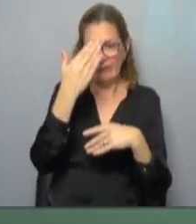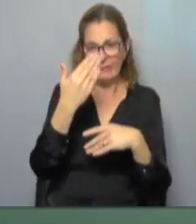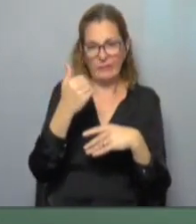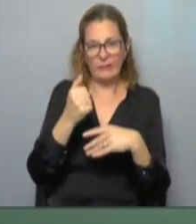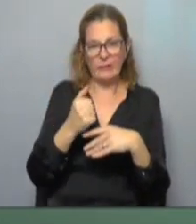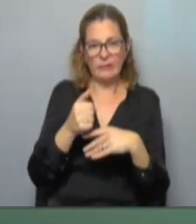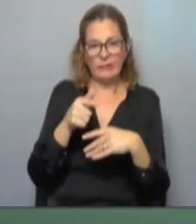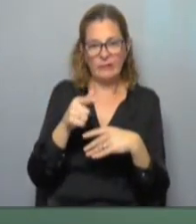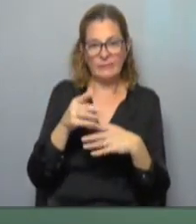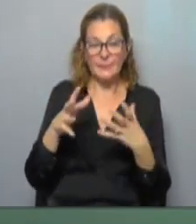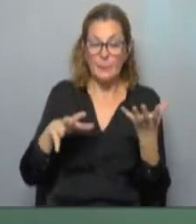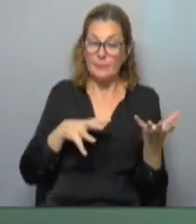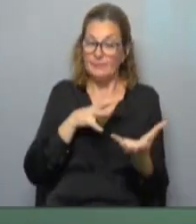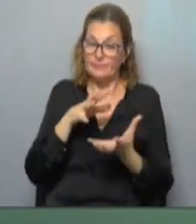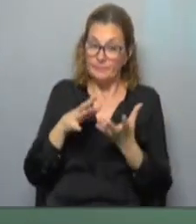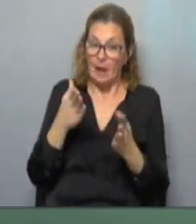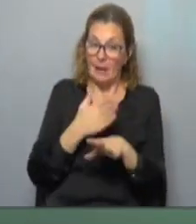Amplio. Y hay clima previo.